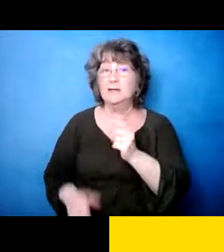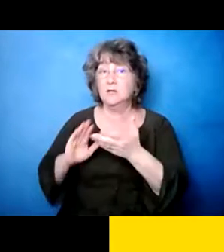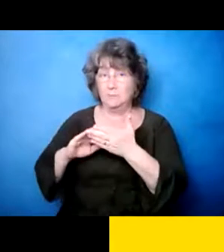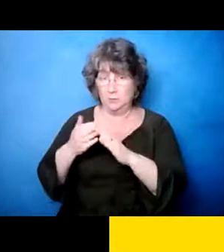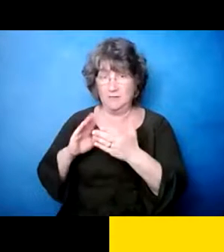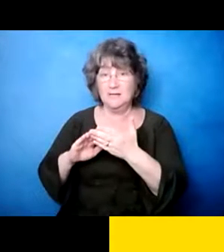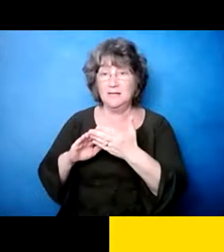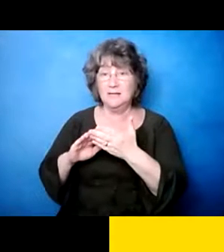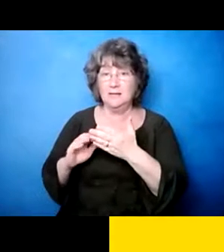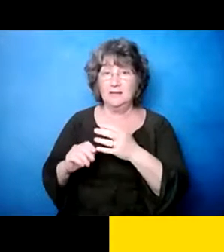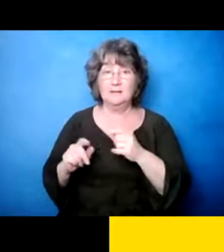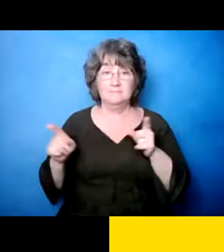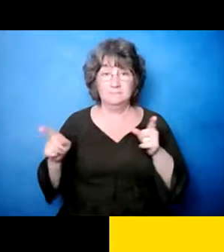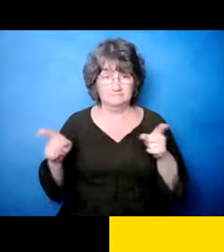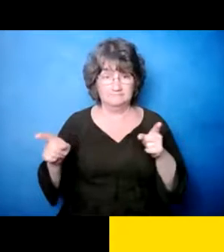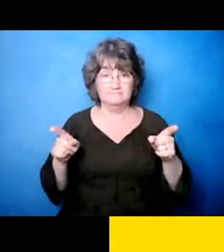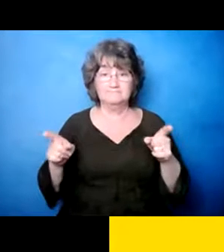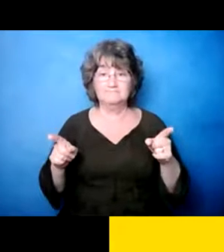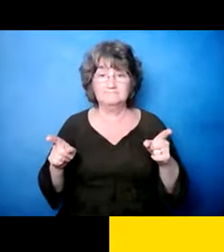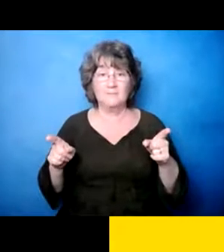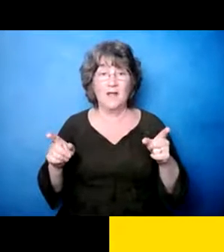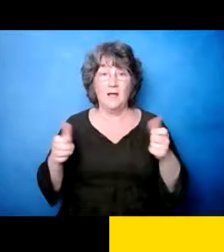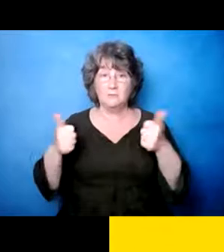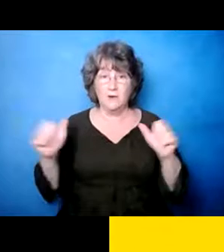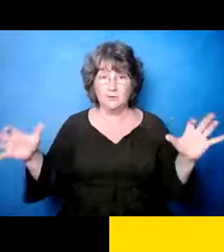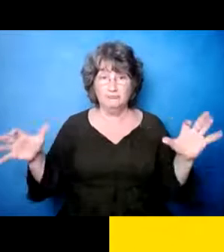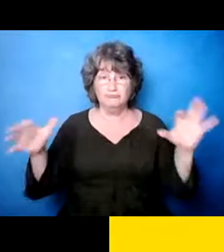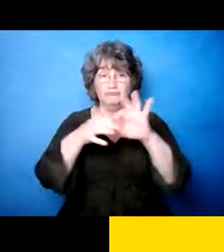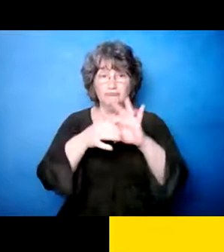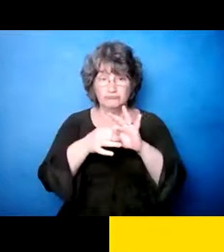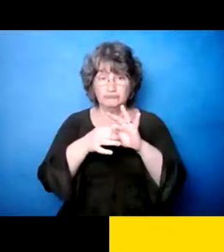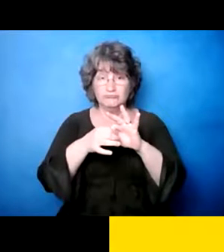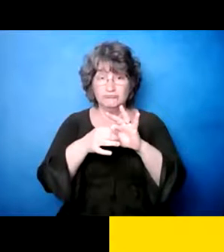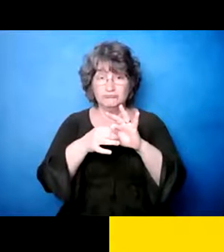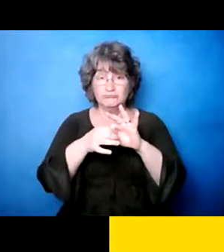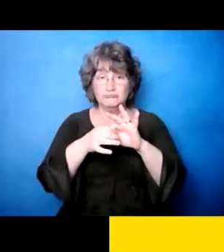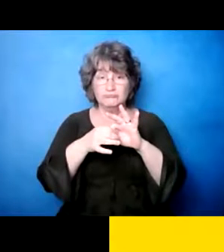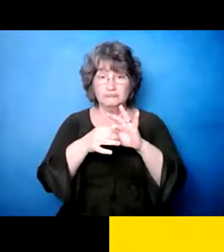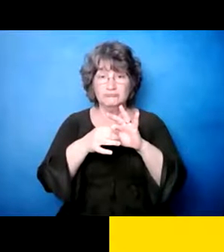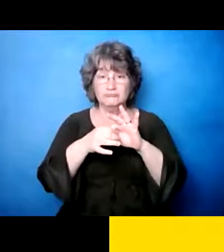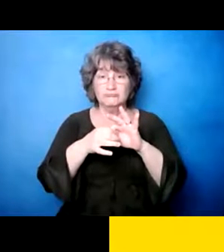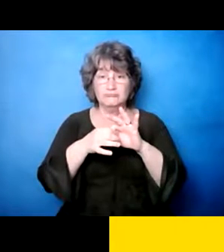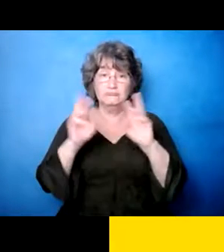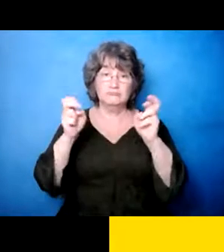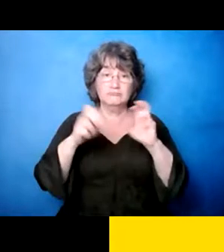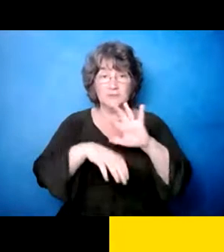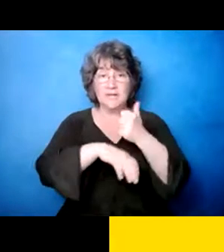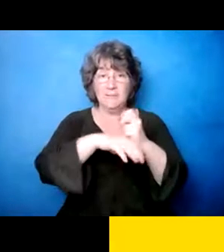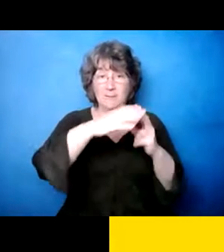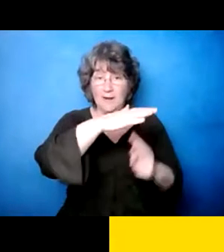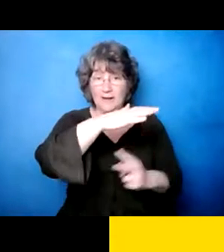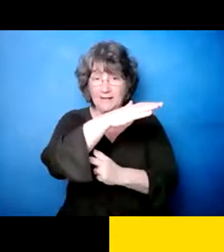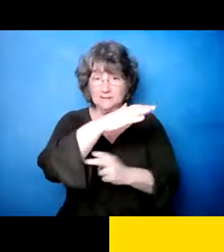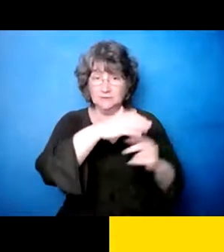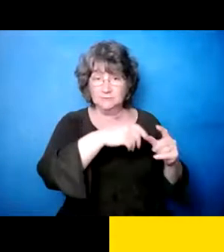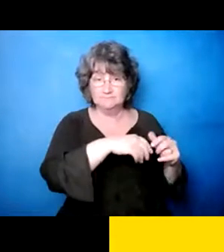comunidad LGBT, que entonces ellos, ellos cierran la brecha entre las dos cosas.